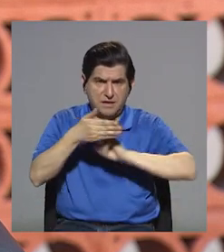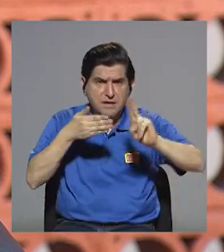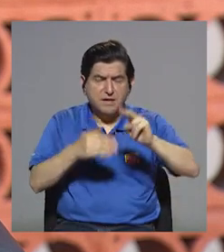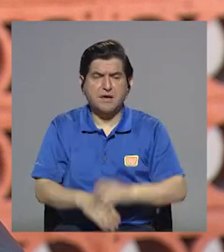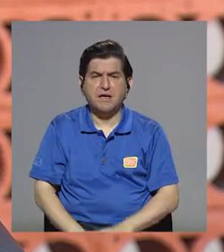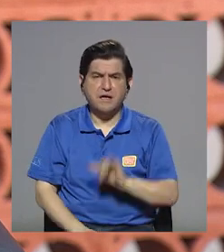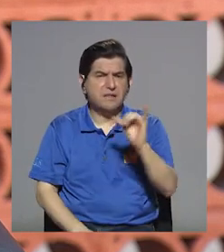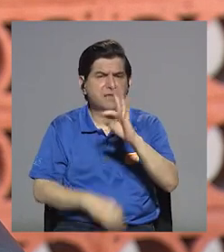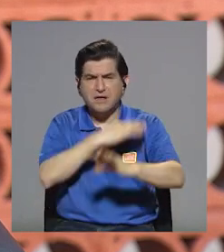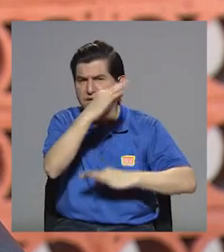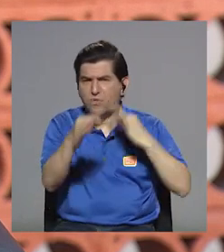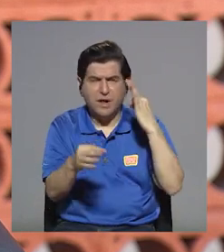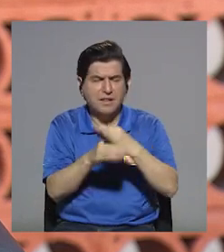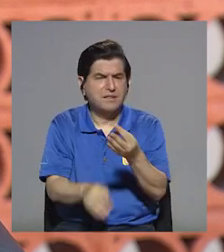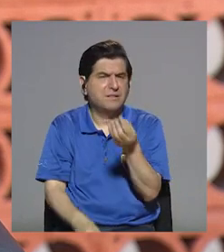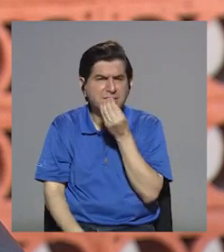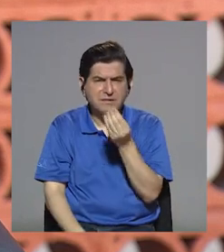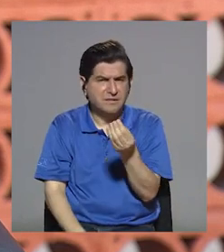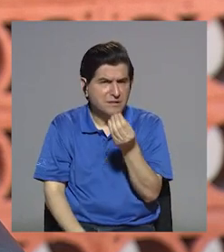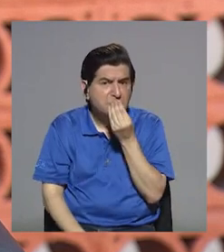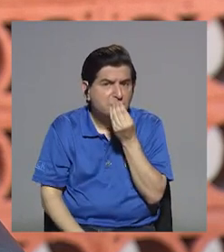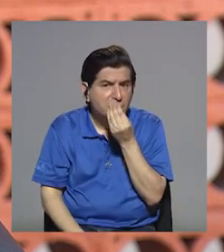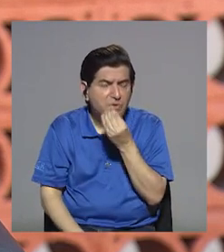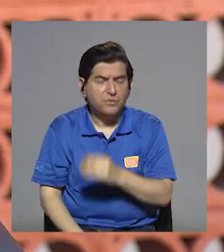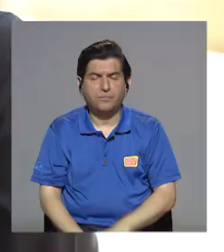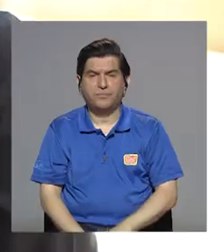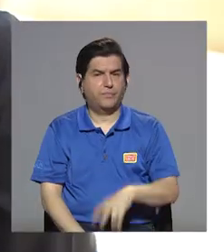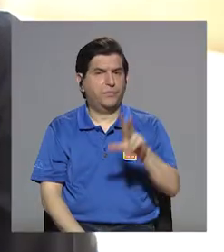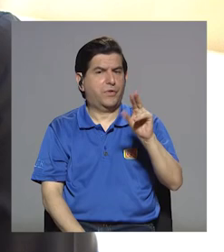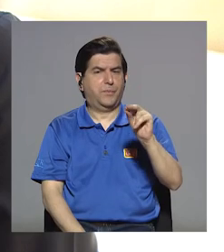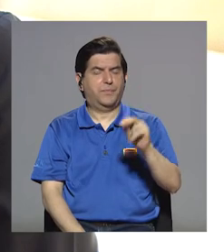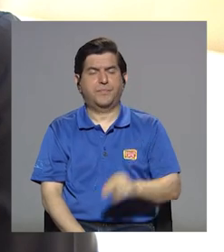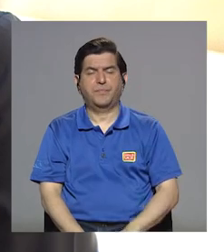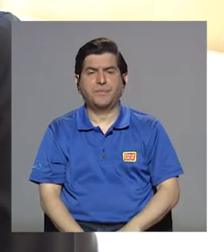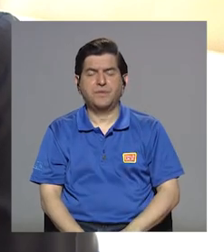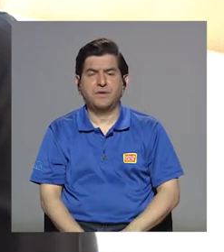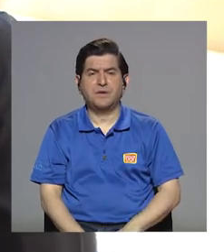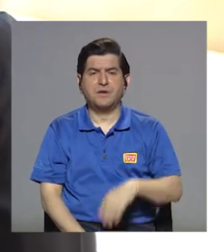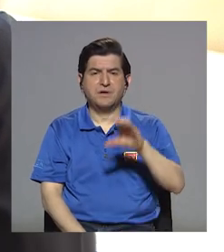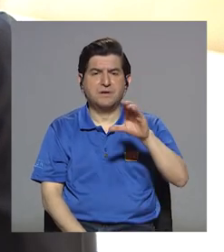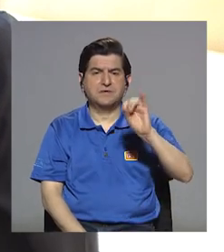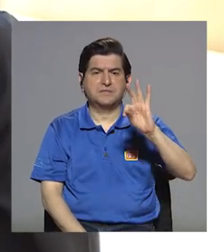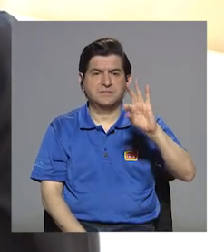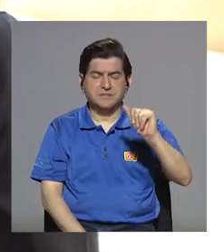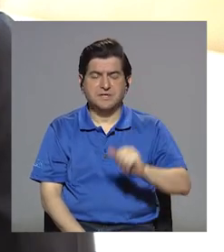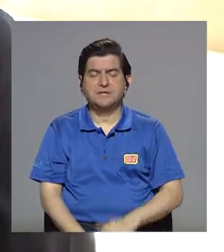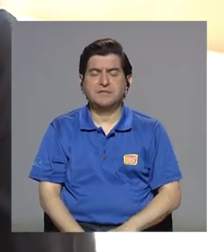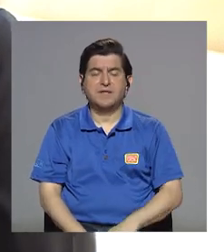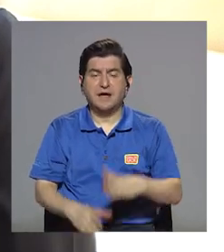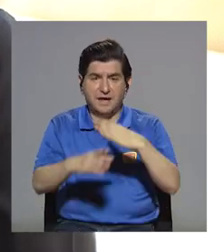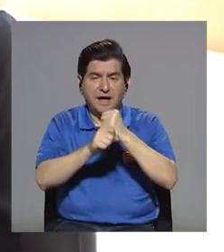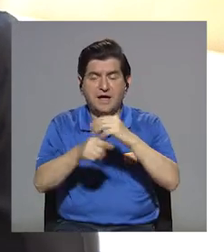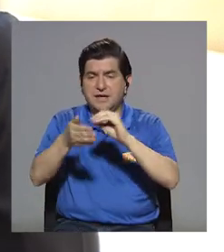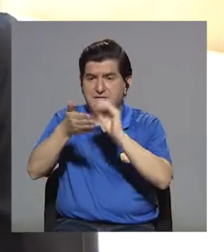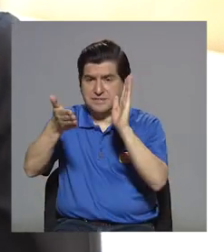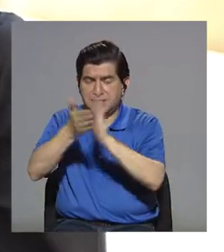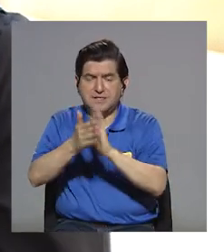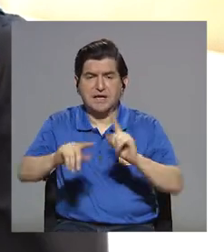¿son de un mismo tipo de alimentos? Bueno, no, el cita elabora etiquetas de los alimentos